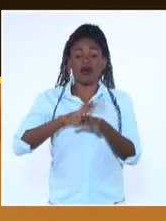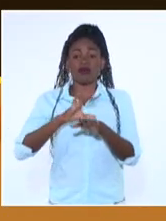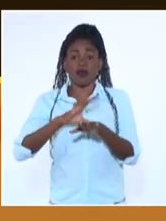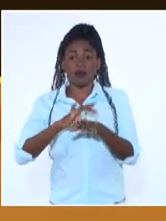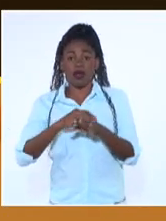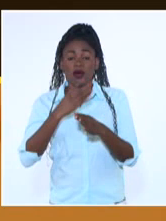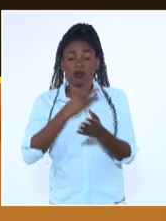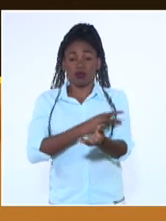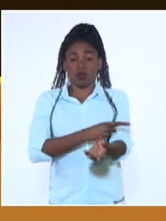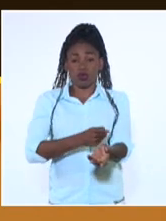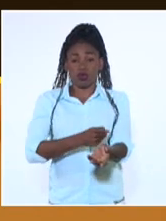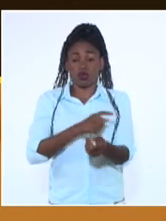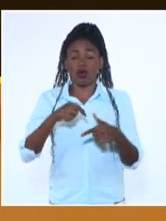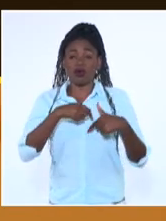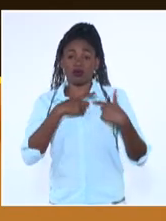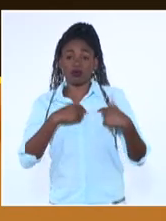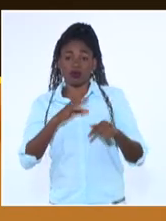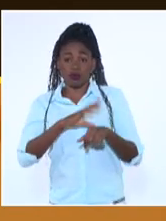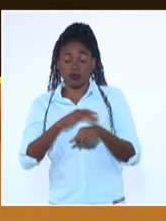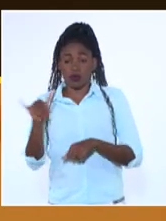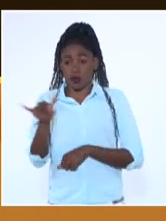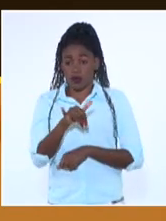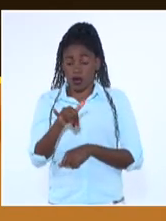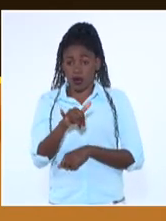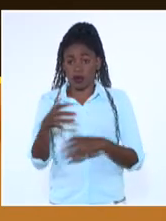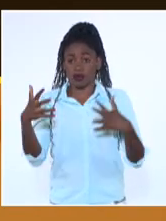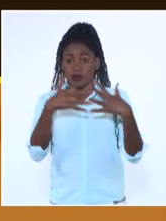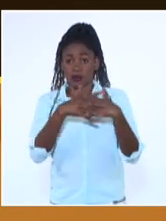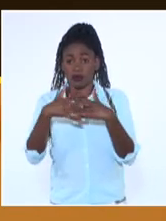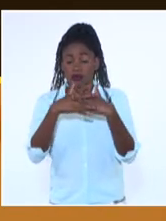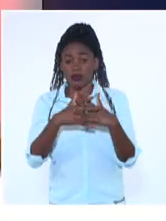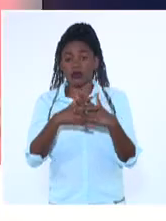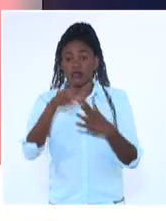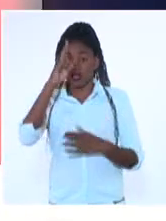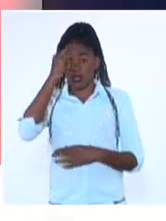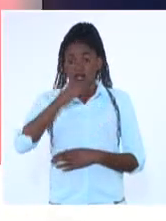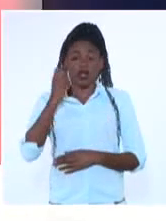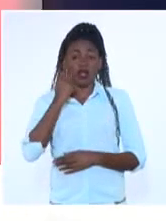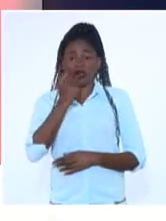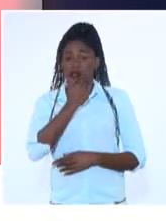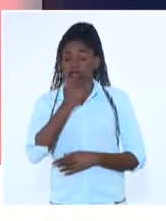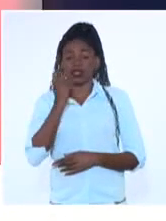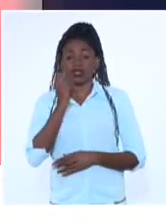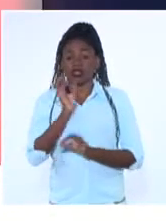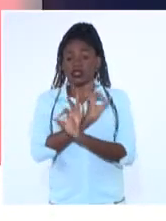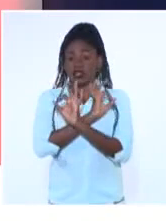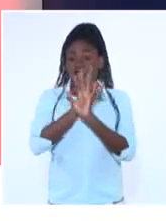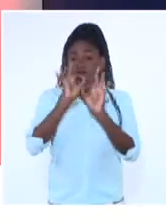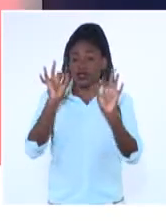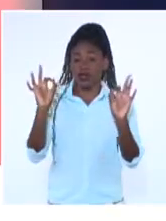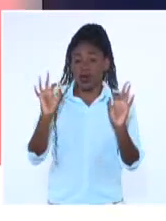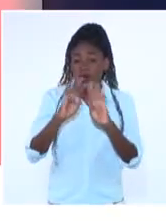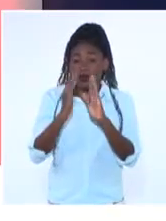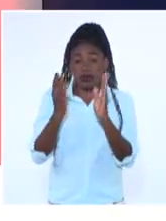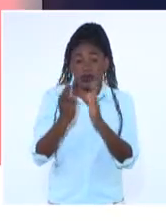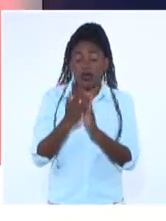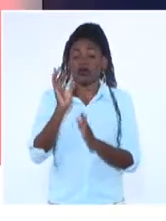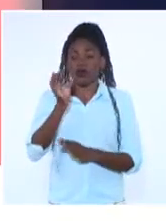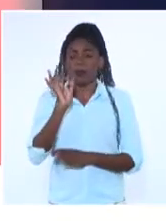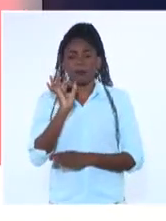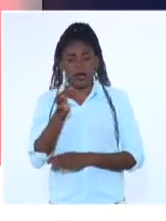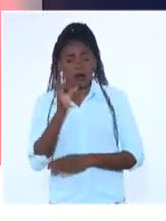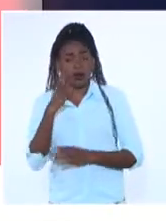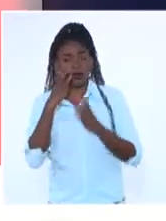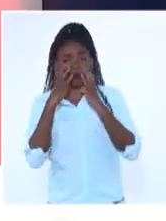enfermedades cardiovasculares, que está demostrada su relación con la salud bucal. Tener la boca, los dientes y las encías sanas son aspectos bien claves